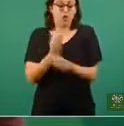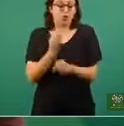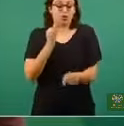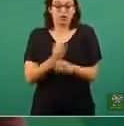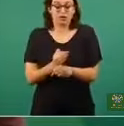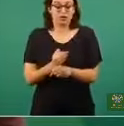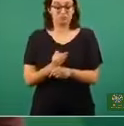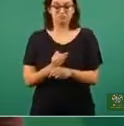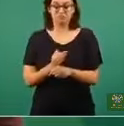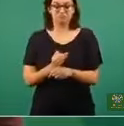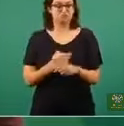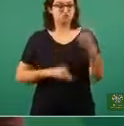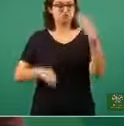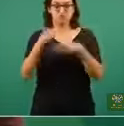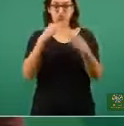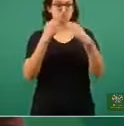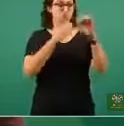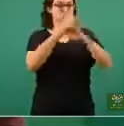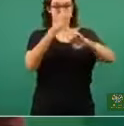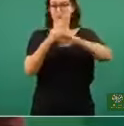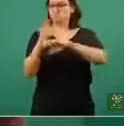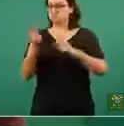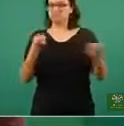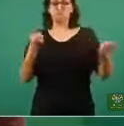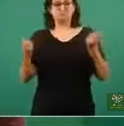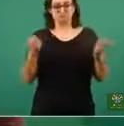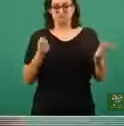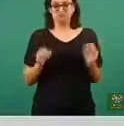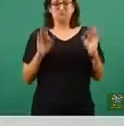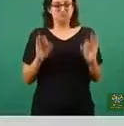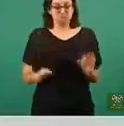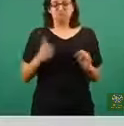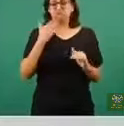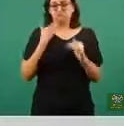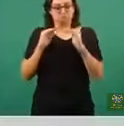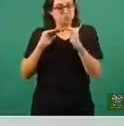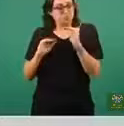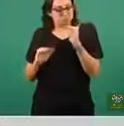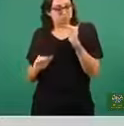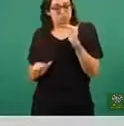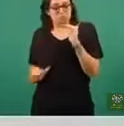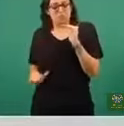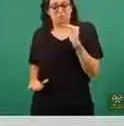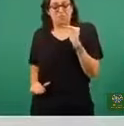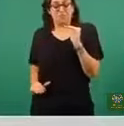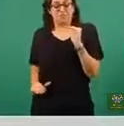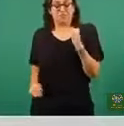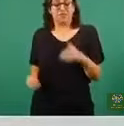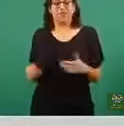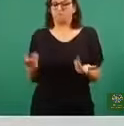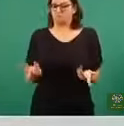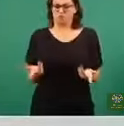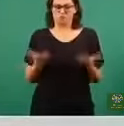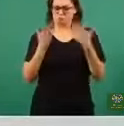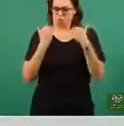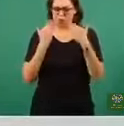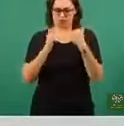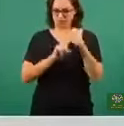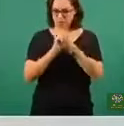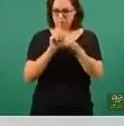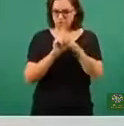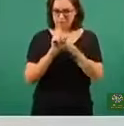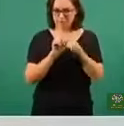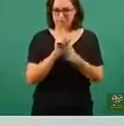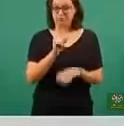todas las entidades federativas controlados y en sus niveles más bajos. Lo que hemos estado justo señalando